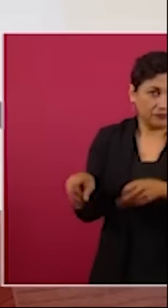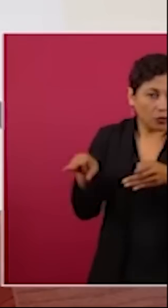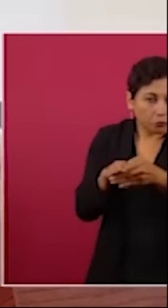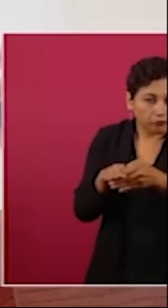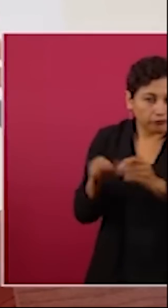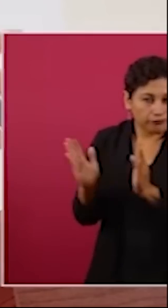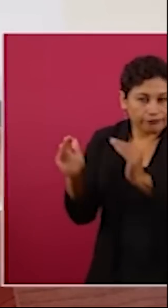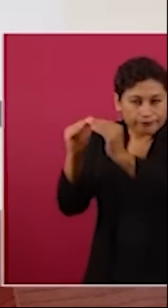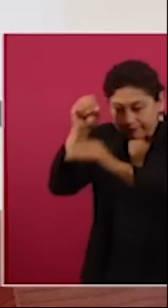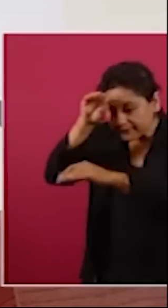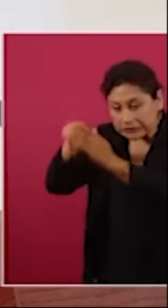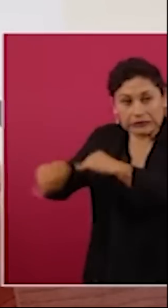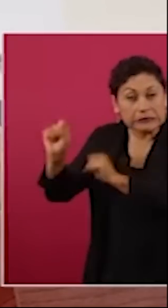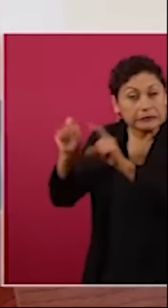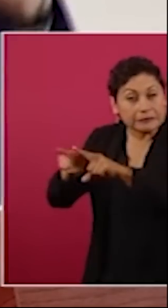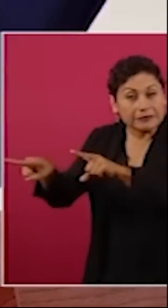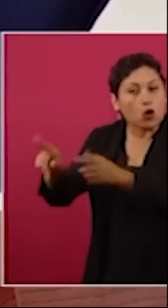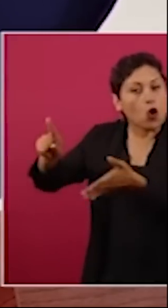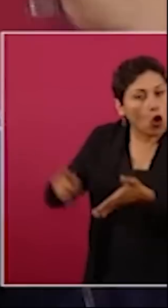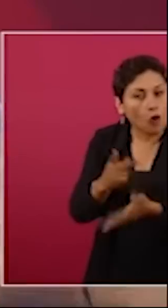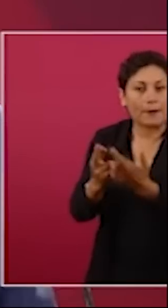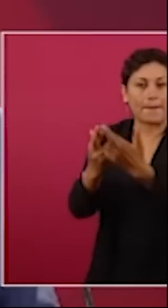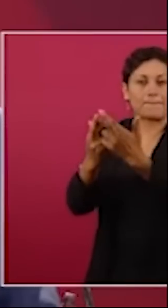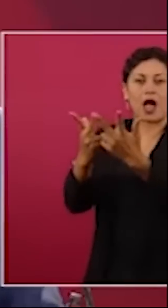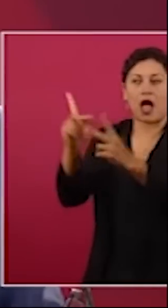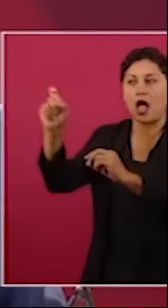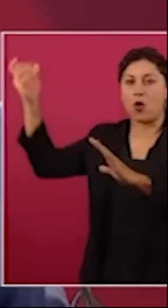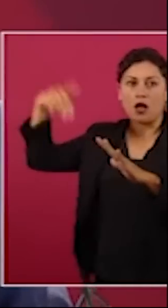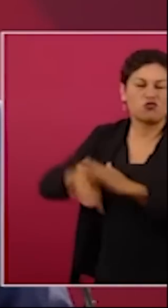inundada y todo lo que se había logrado